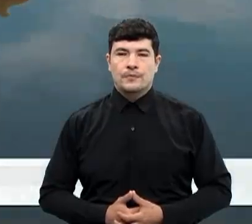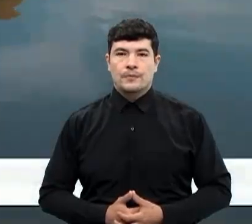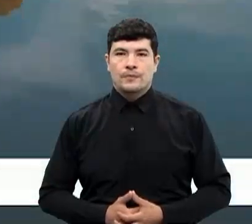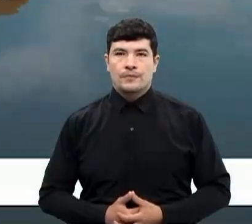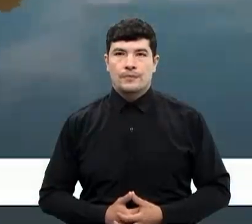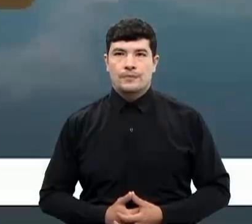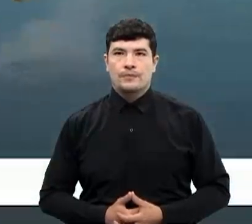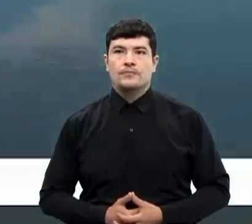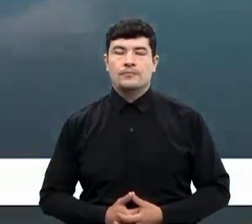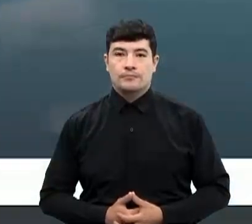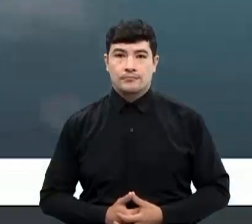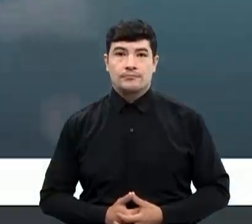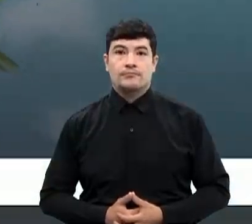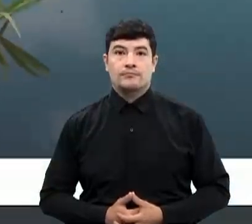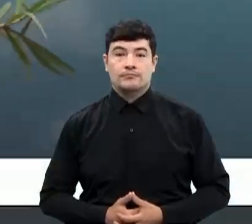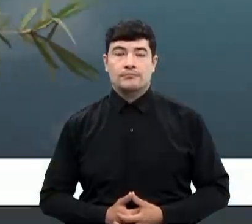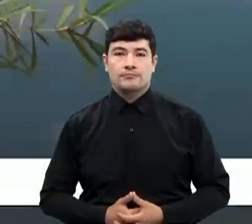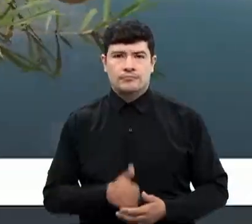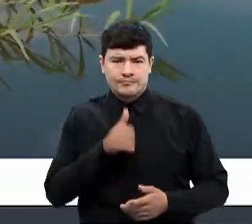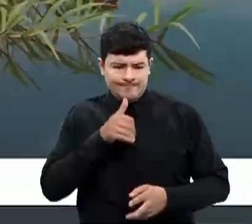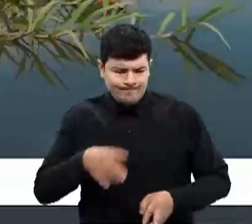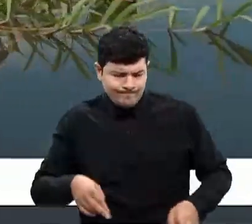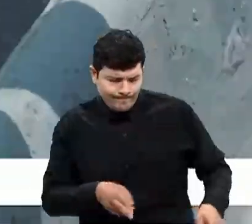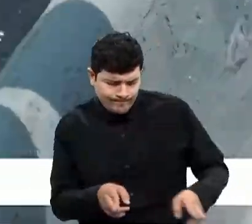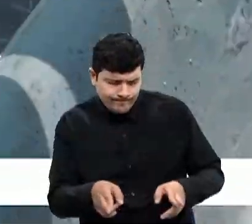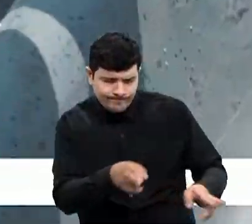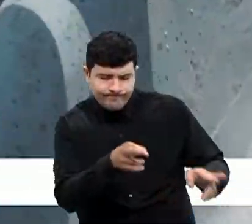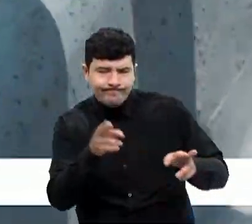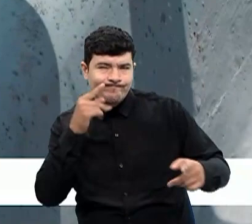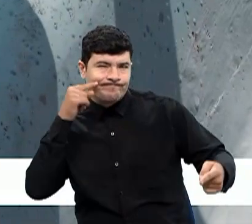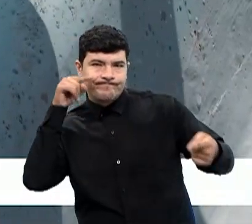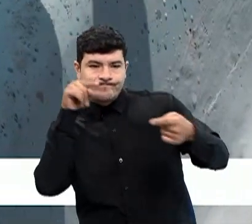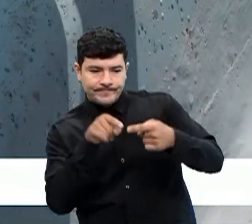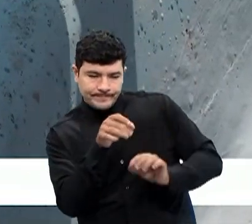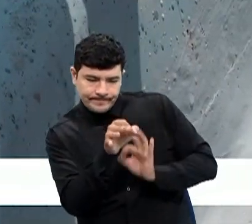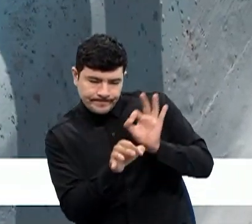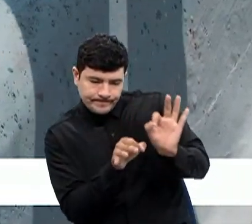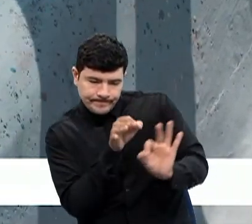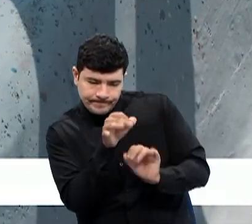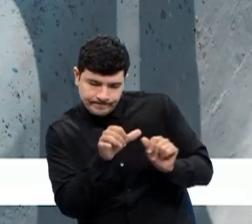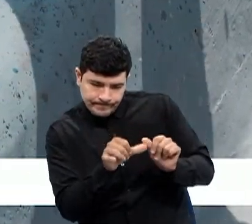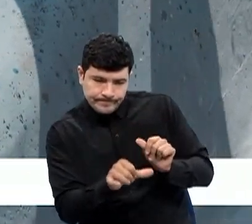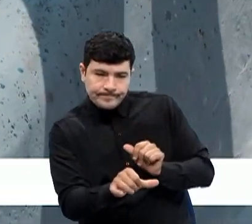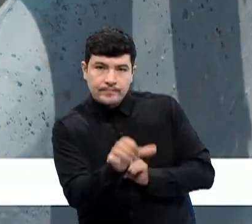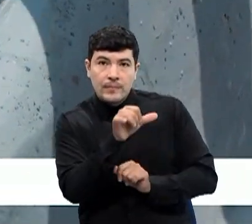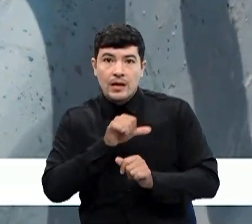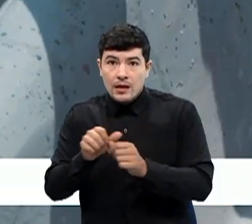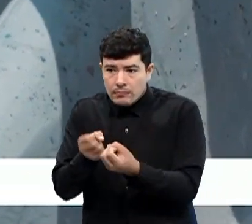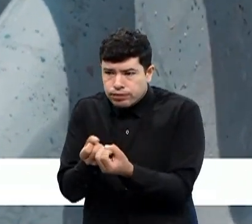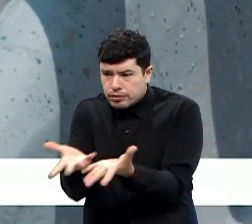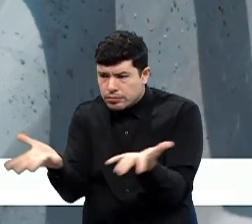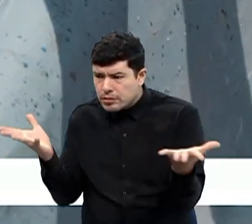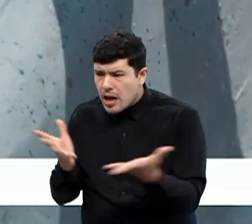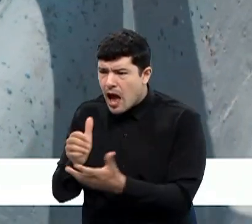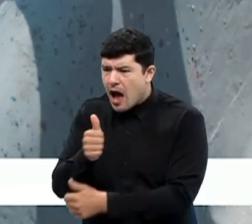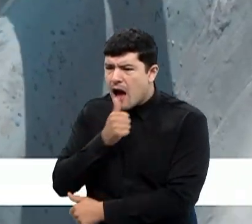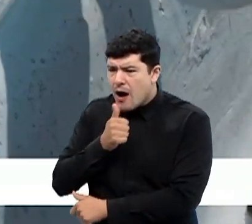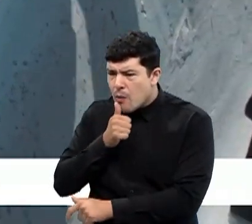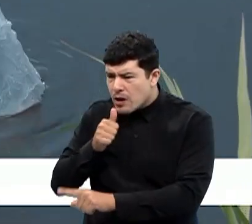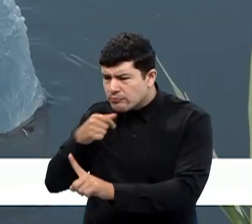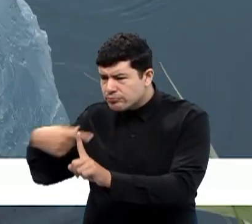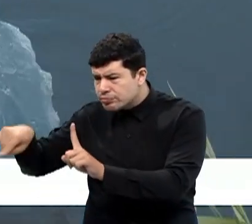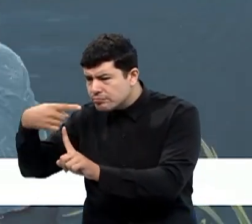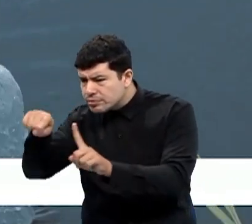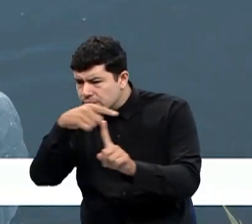Por la conservación de las cuencas hidrográficas, la protección de la biodiversidad acuática y las condiciones de vida de los